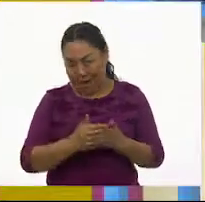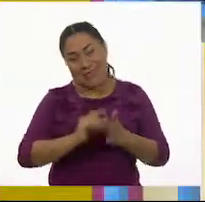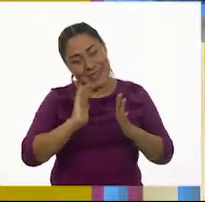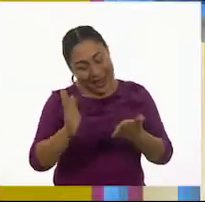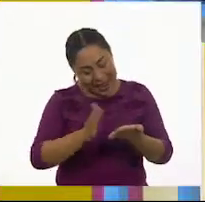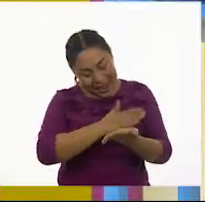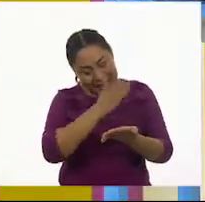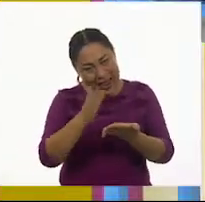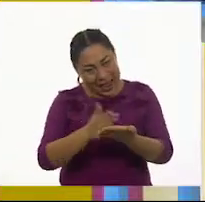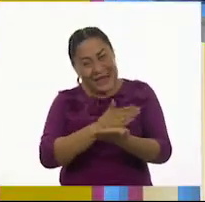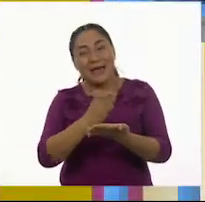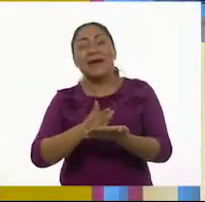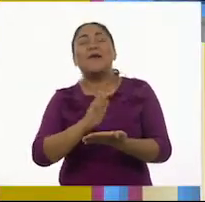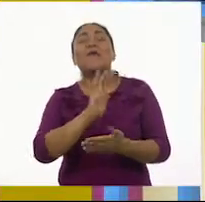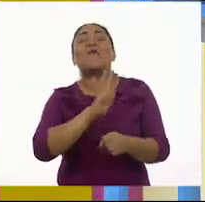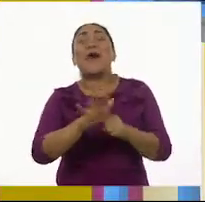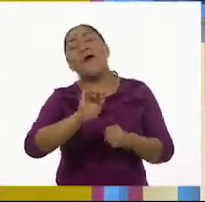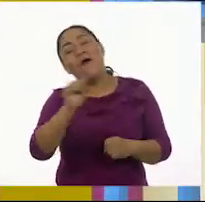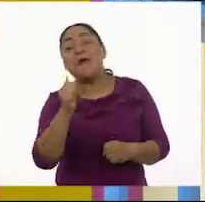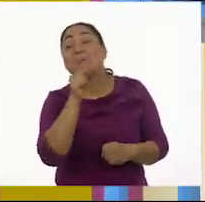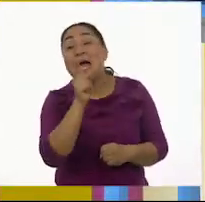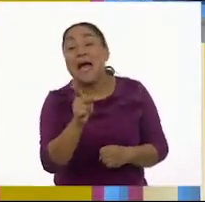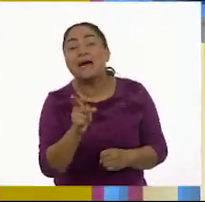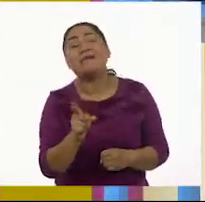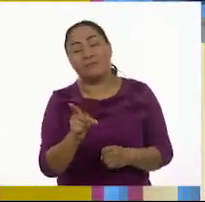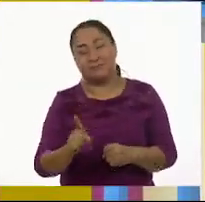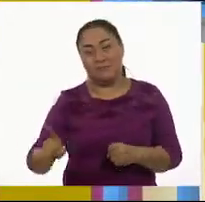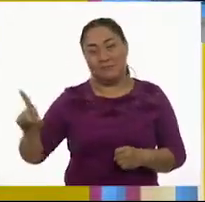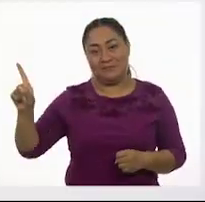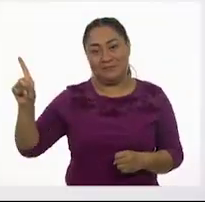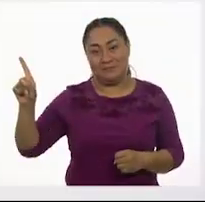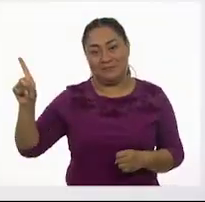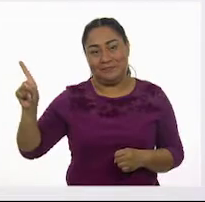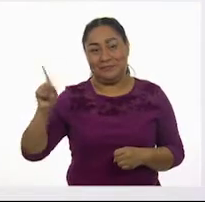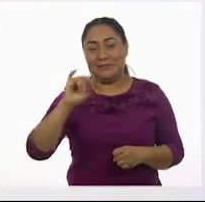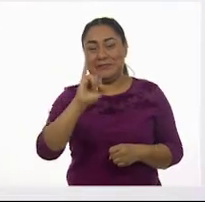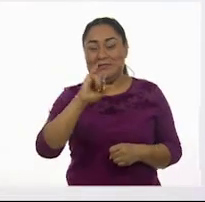encontrado antes. ¿Ya habías encontrado? Sí. Invalidez.